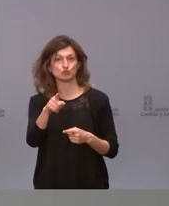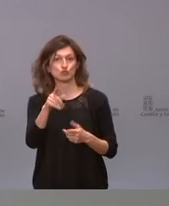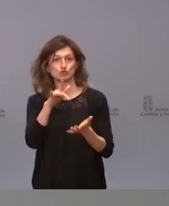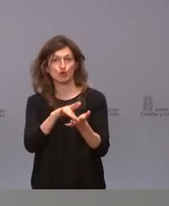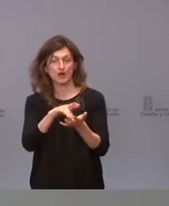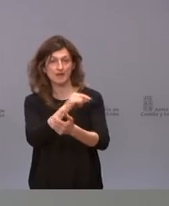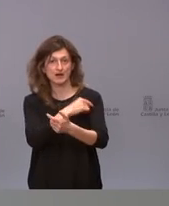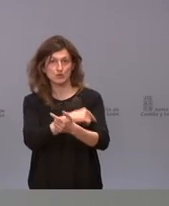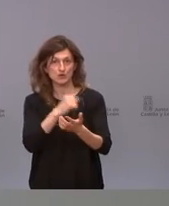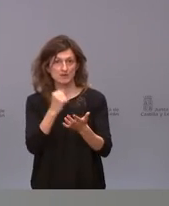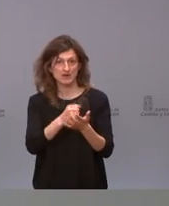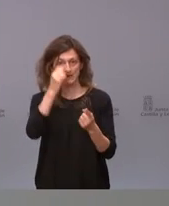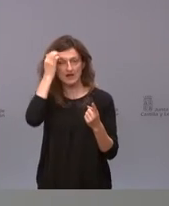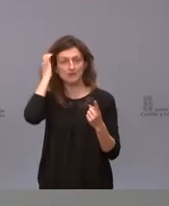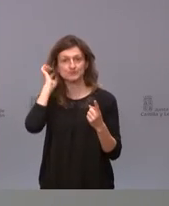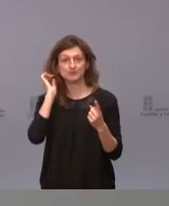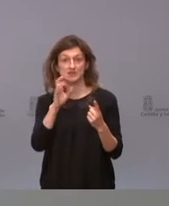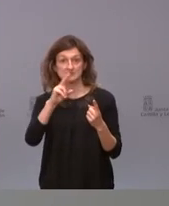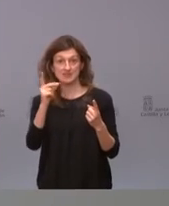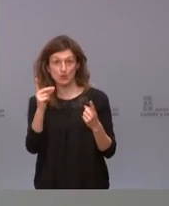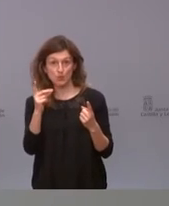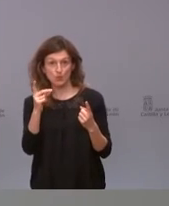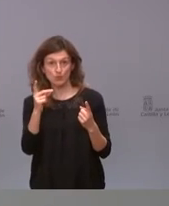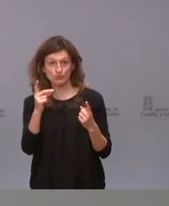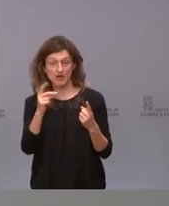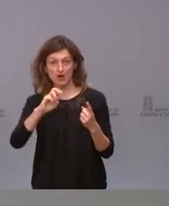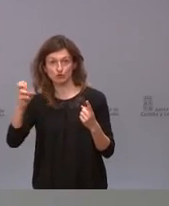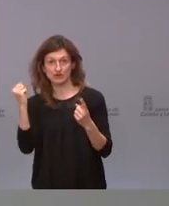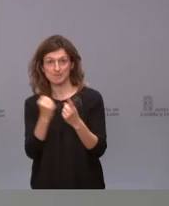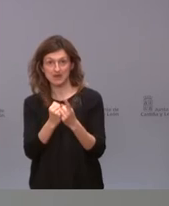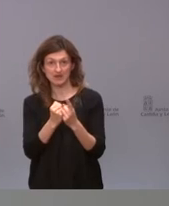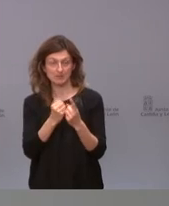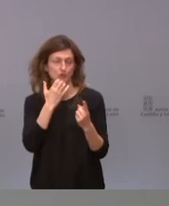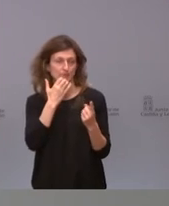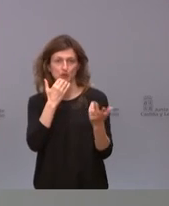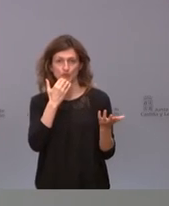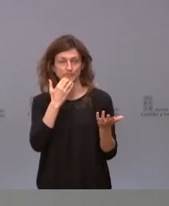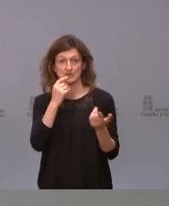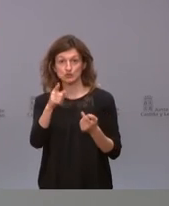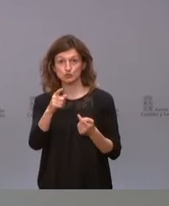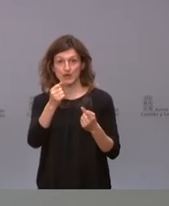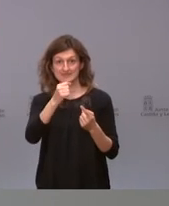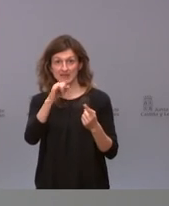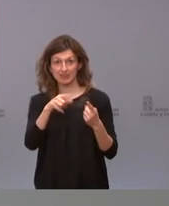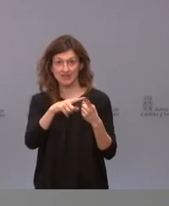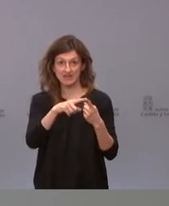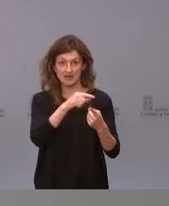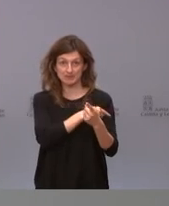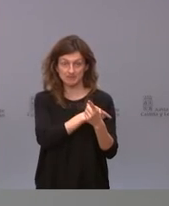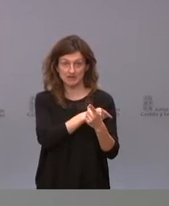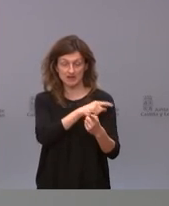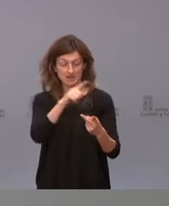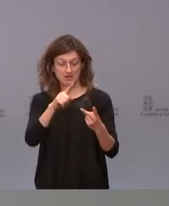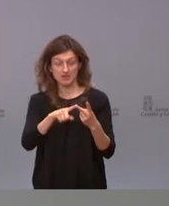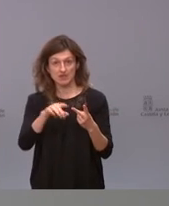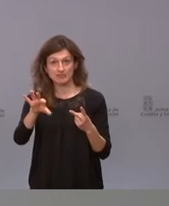una vacuna determinada que tu dosis de recuerdo sea con otra es decir que si tú has tenido AstraZeneca y